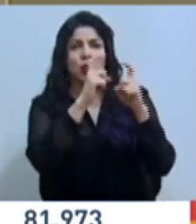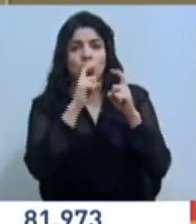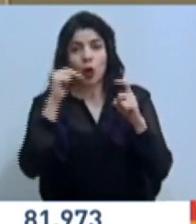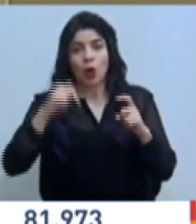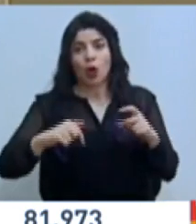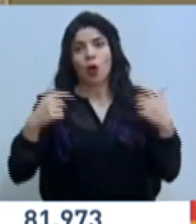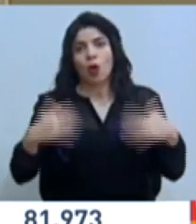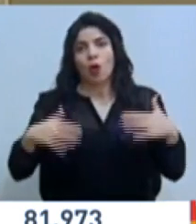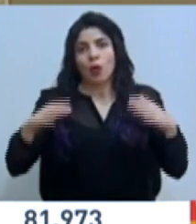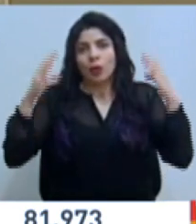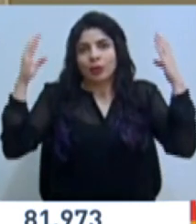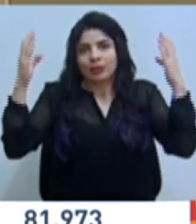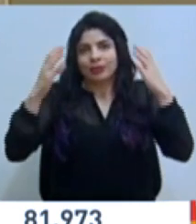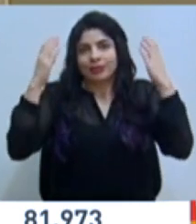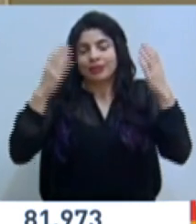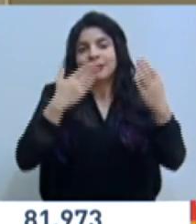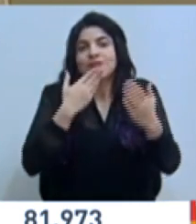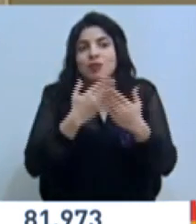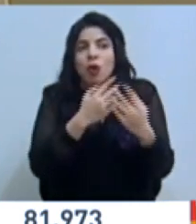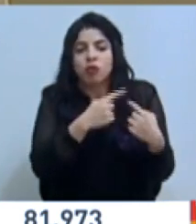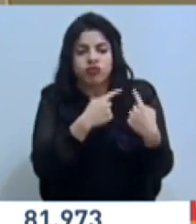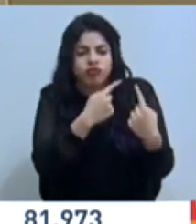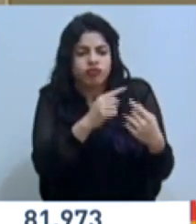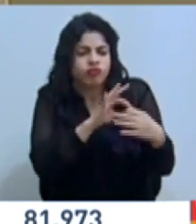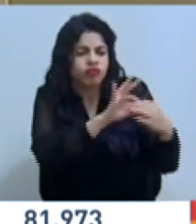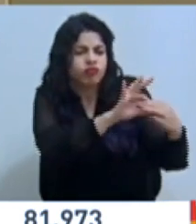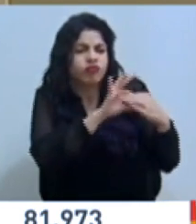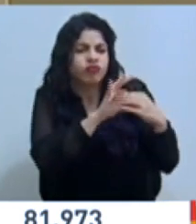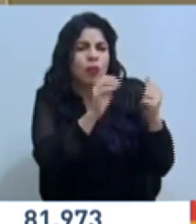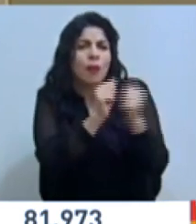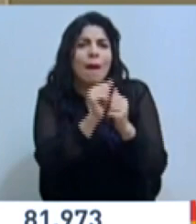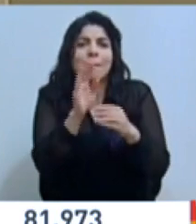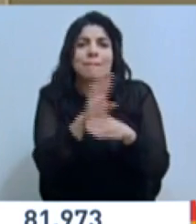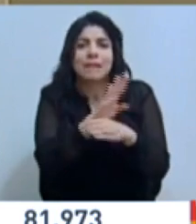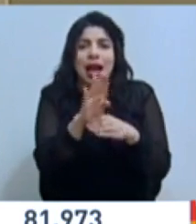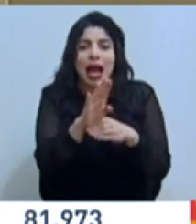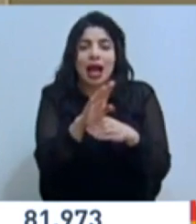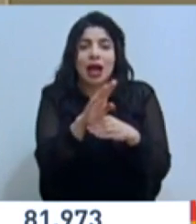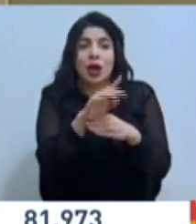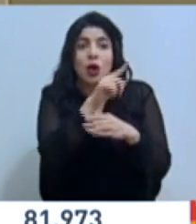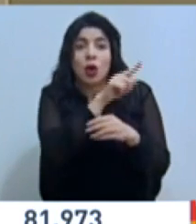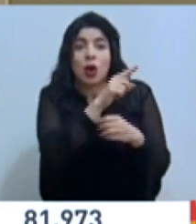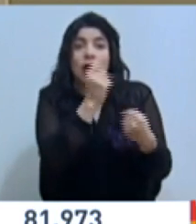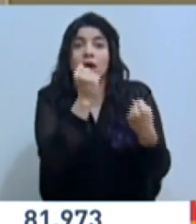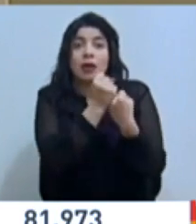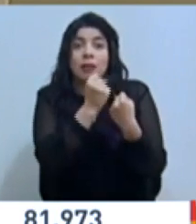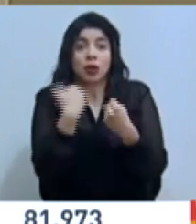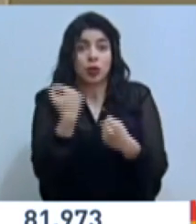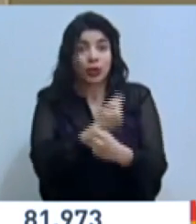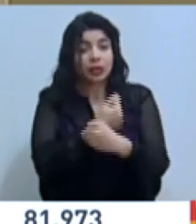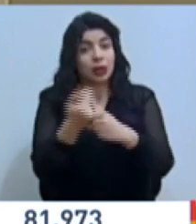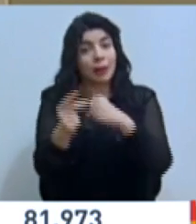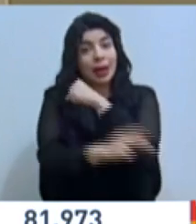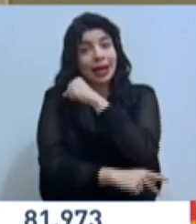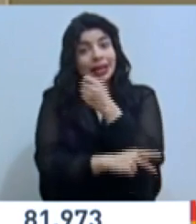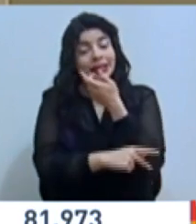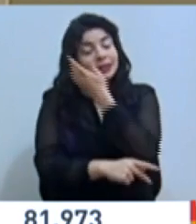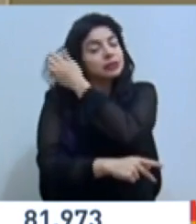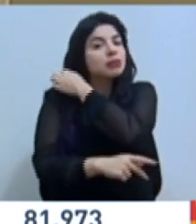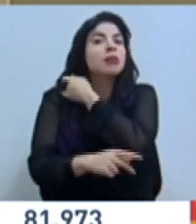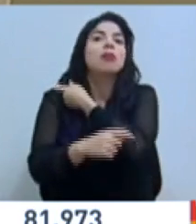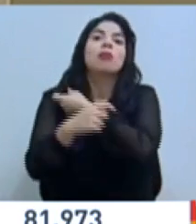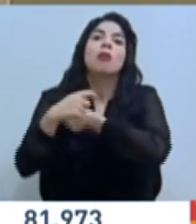celebramos y esa buena relación que tenemos con el Banco, quien acompaña no únicamente a nuestro país en momentos de